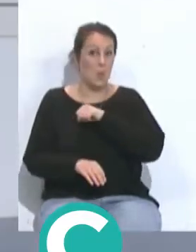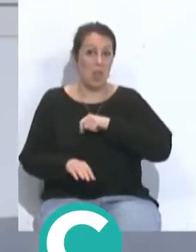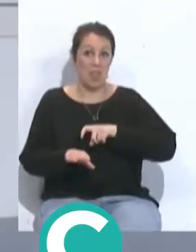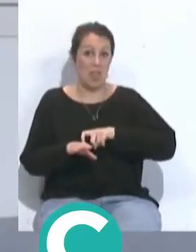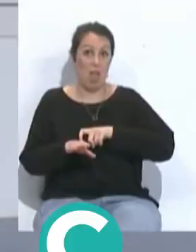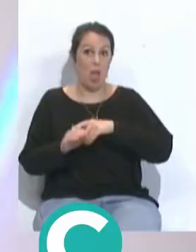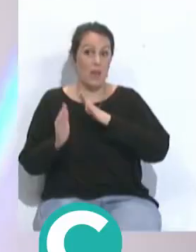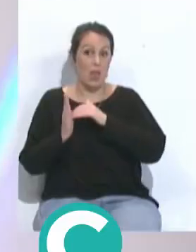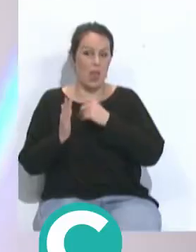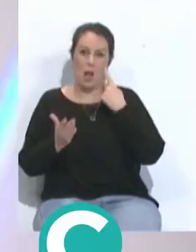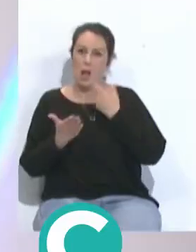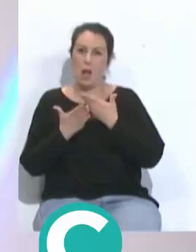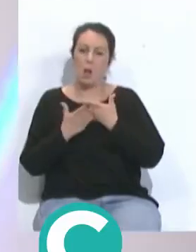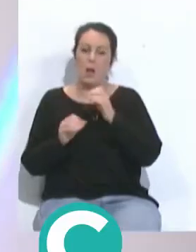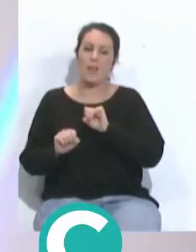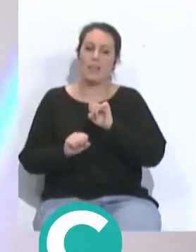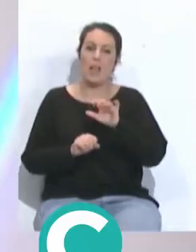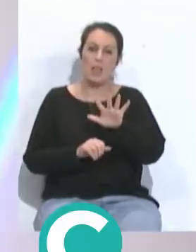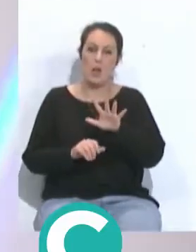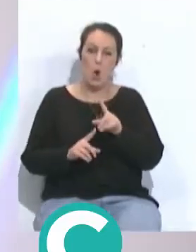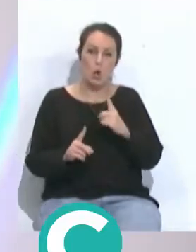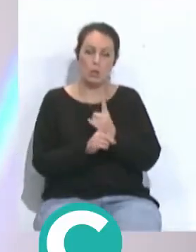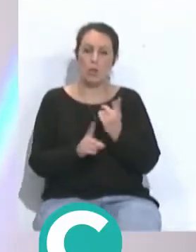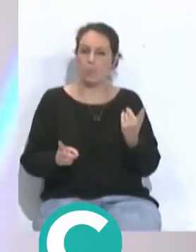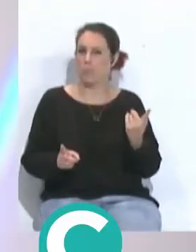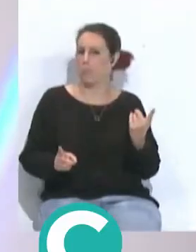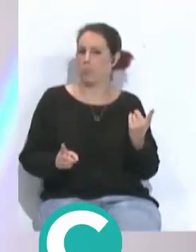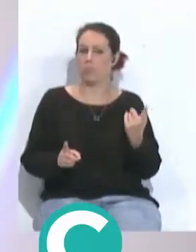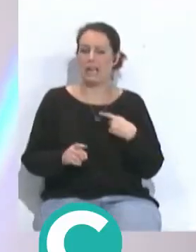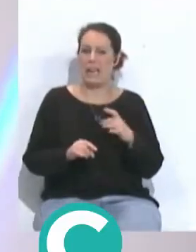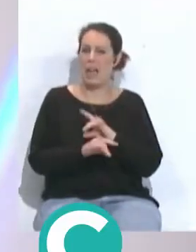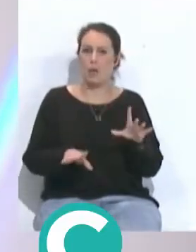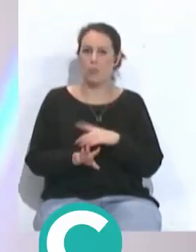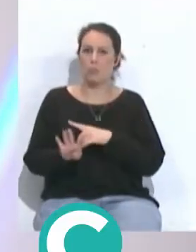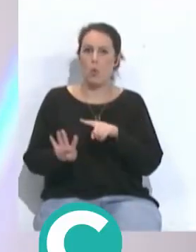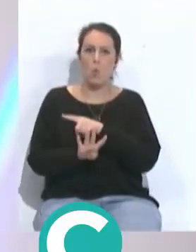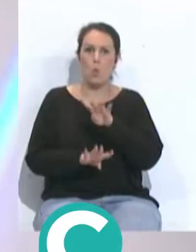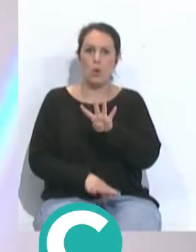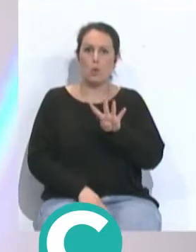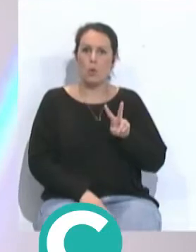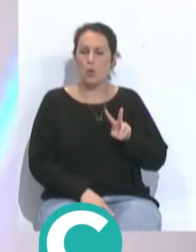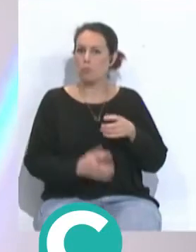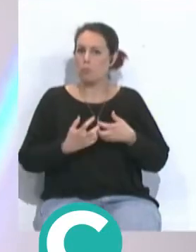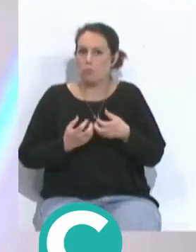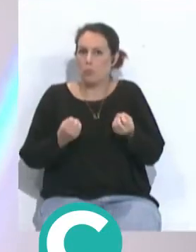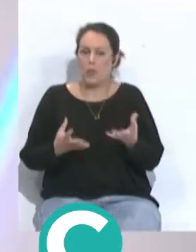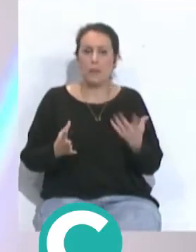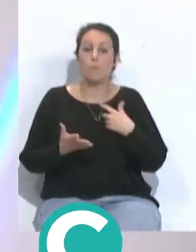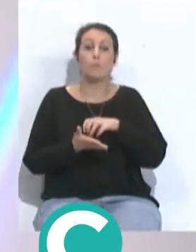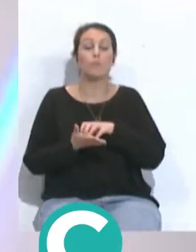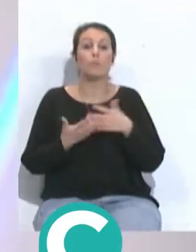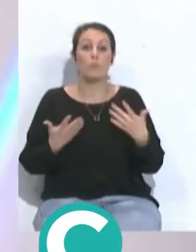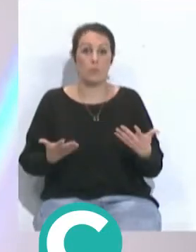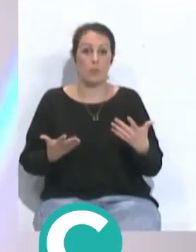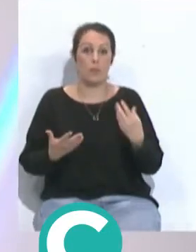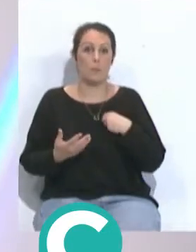demostró en Mestalla que jugábamos contra una defensa de 5 y él se mostró claro en poner el 4-4-2 que él está funcionando la duda lo que